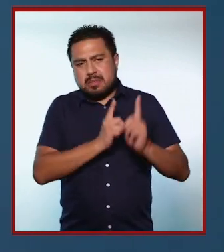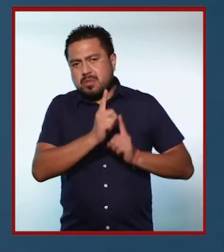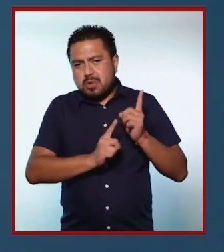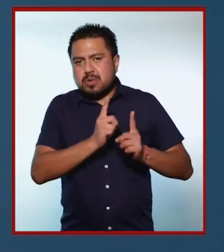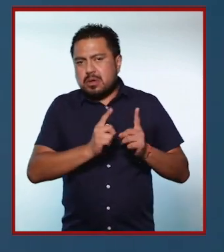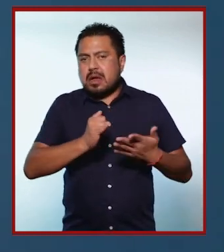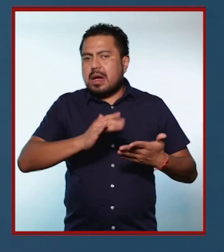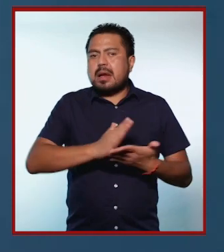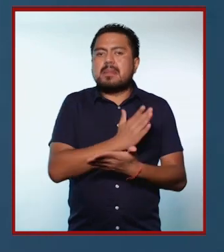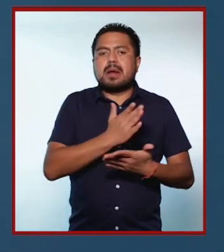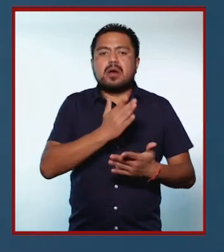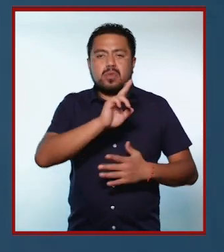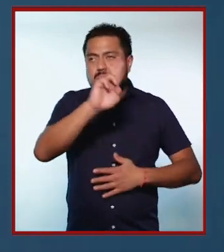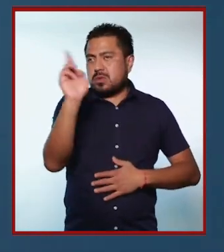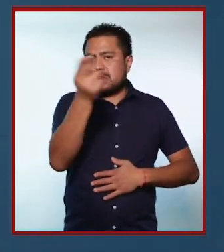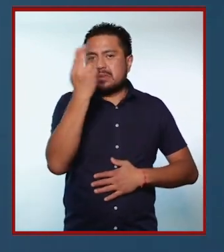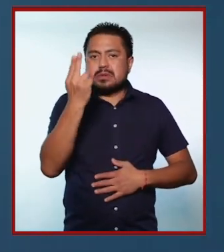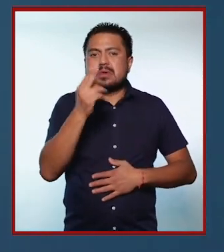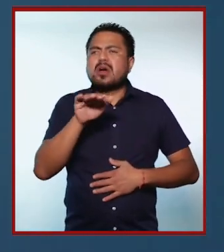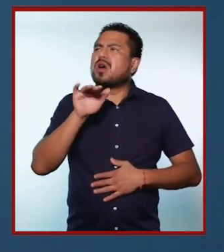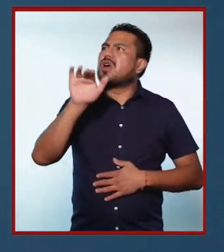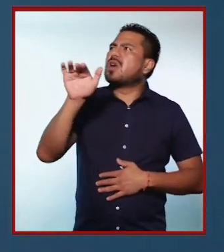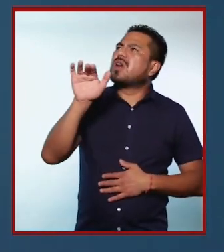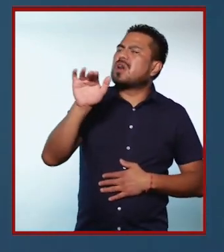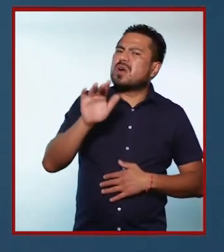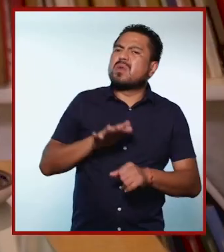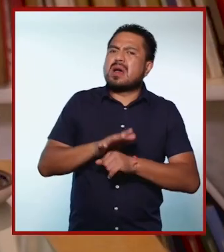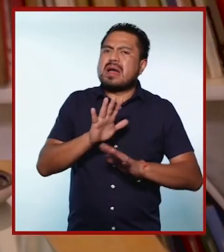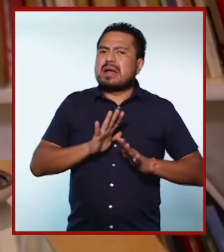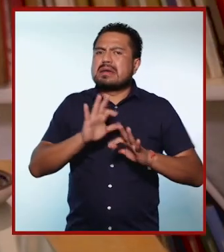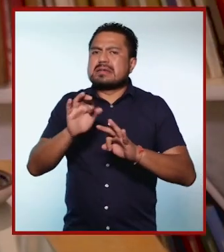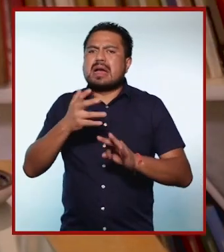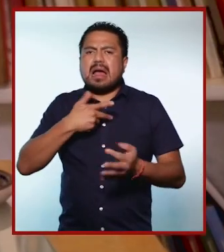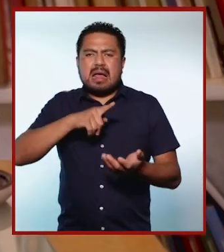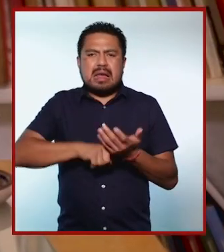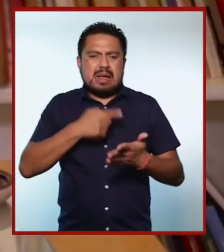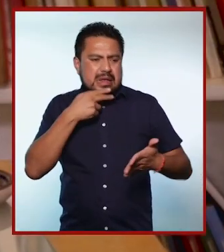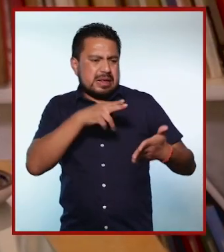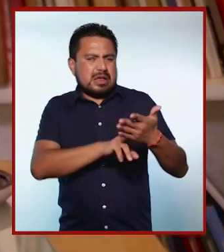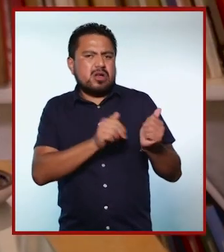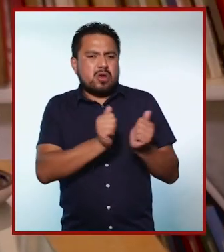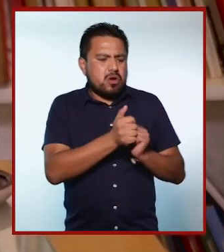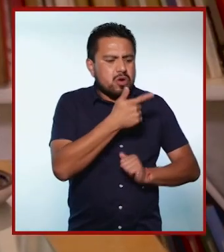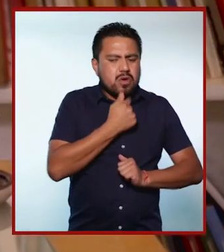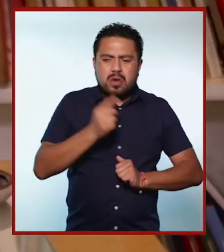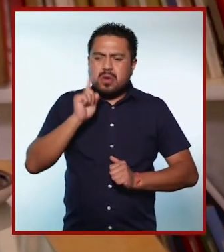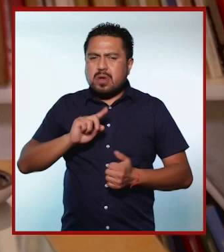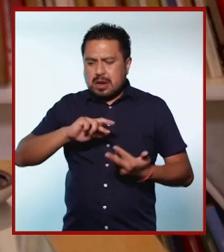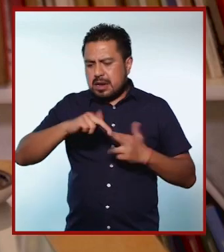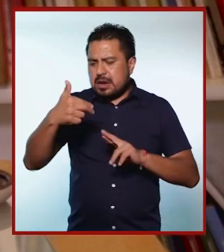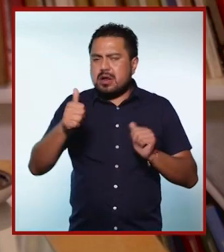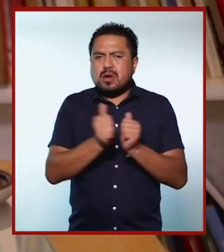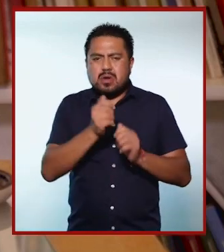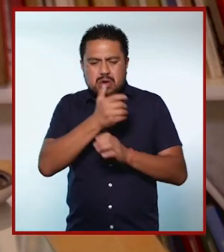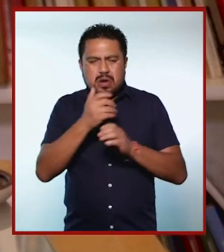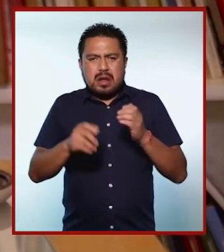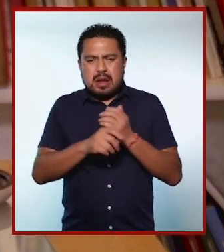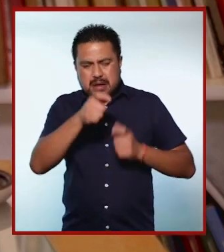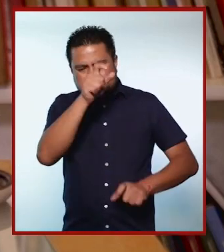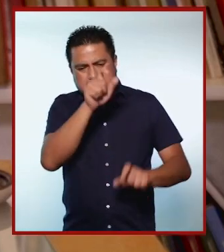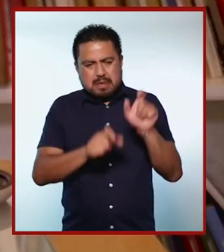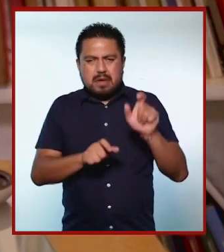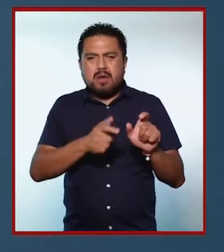deportiva, ¿no? Y también, pues, universitaria. Oye, Pablina, ¿qué influencia han tenido los estereotipos de género relacionados con las